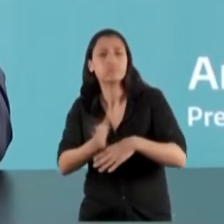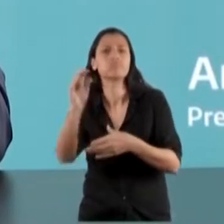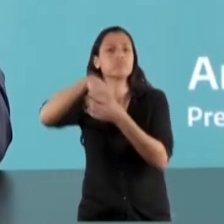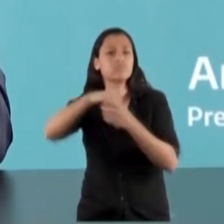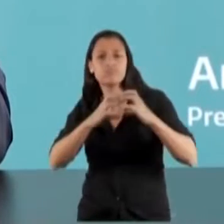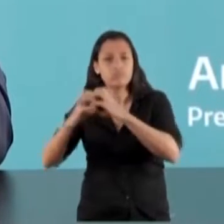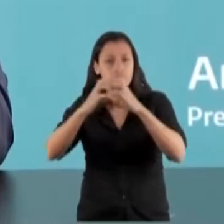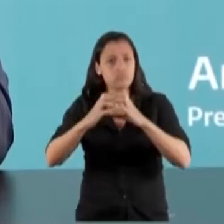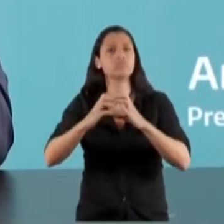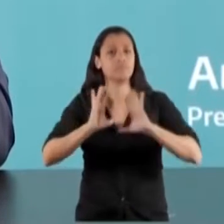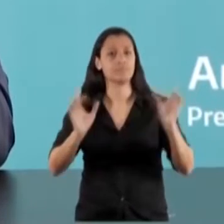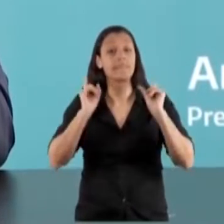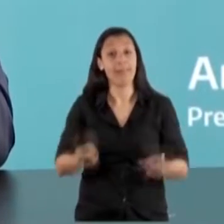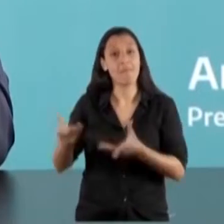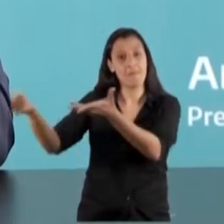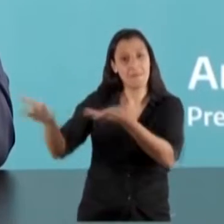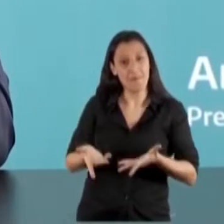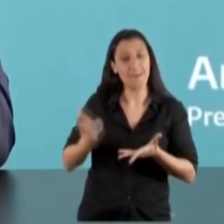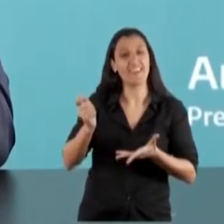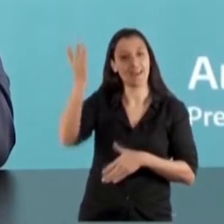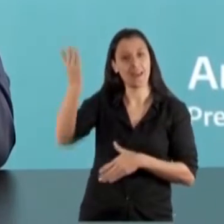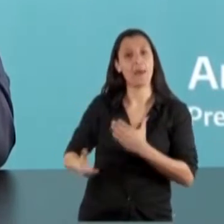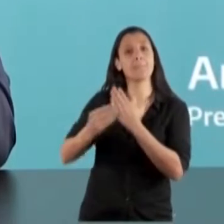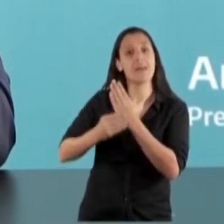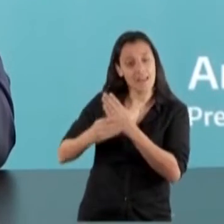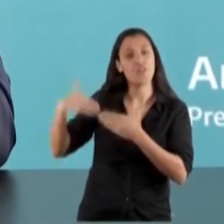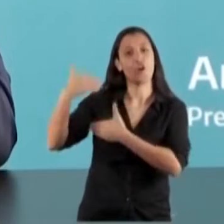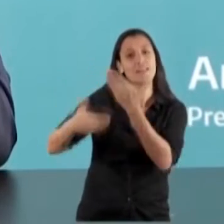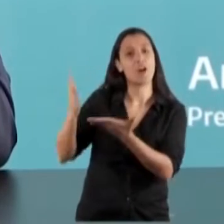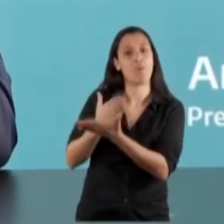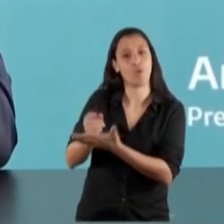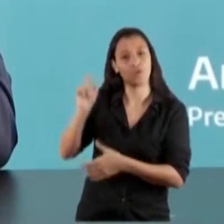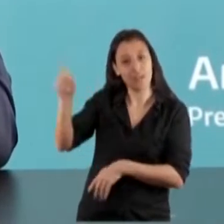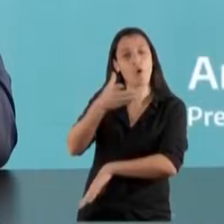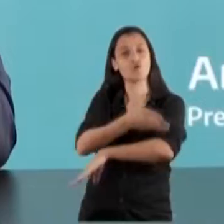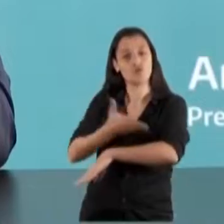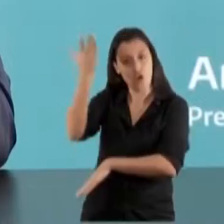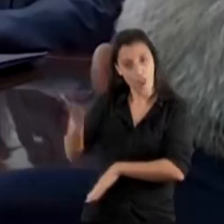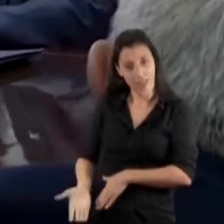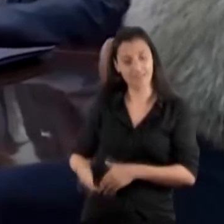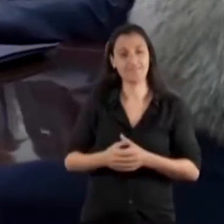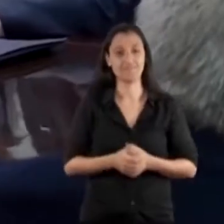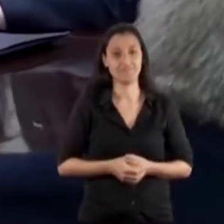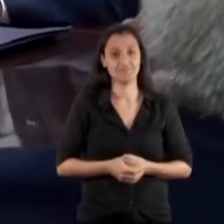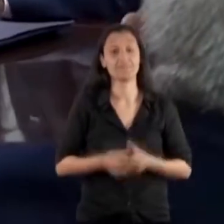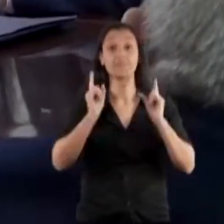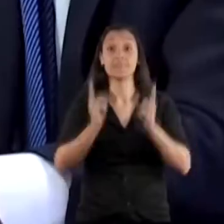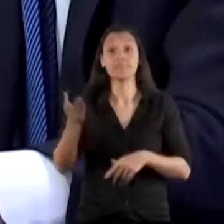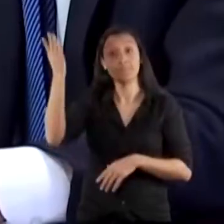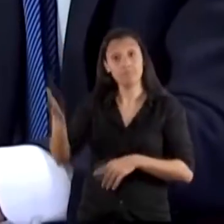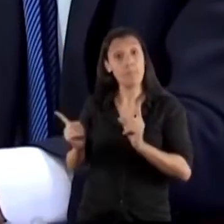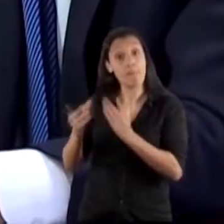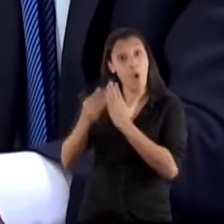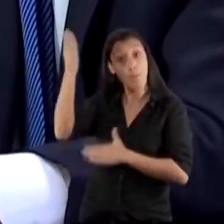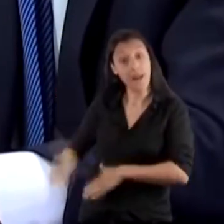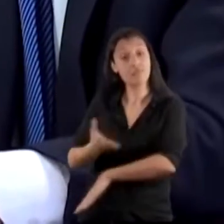temas. Le hemos dado la bienvenida al Ministro de Desarrollo Productivo, a Daniel Scioli, el Ministro Scioli